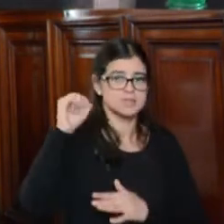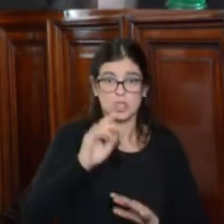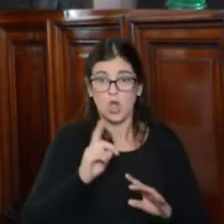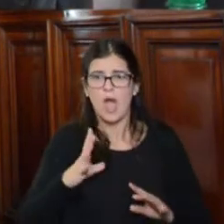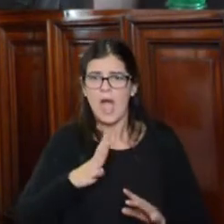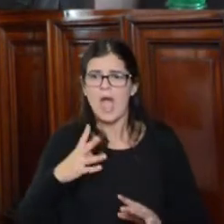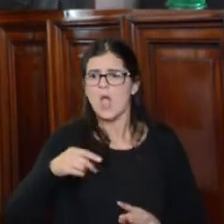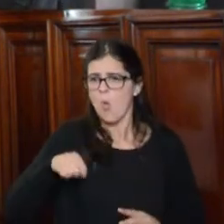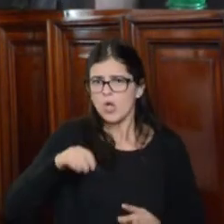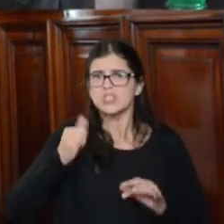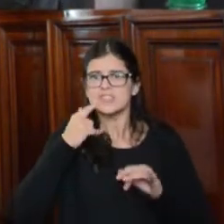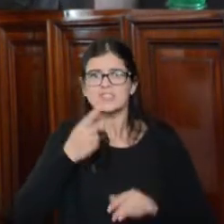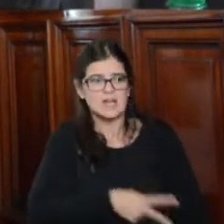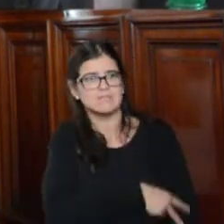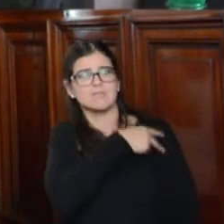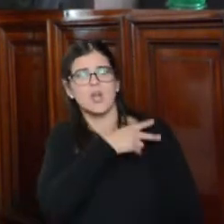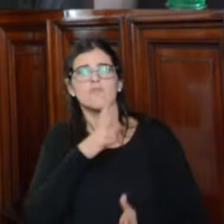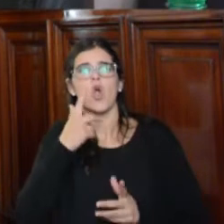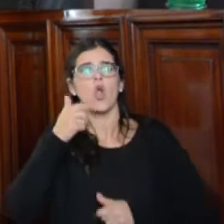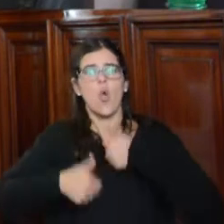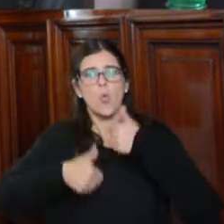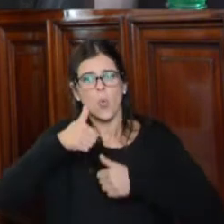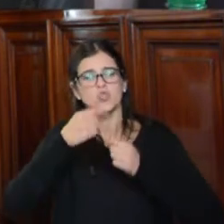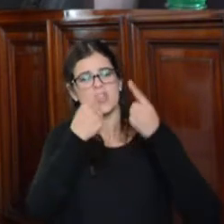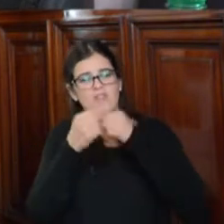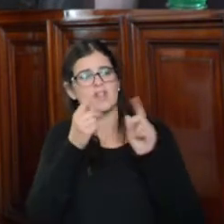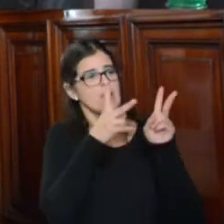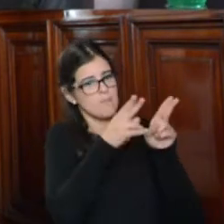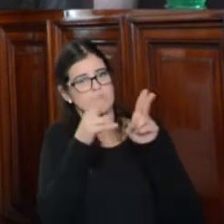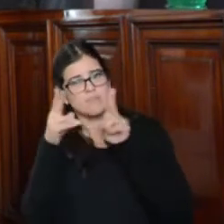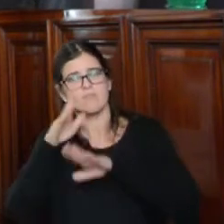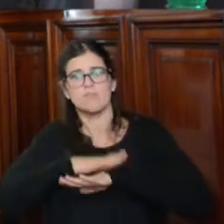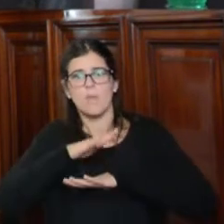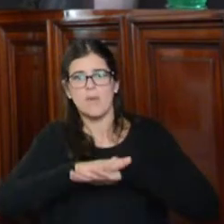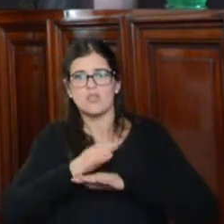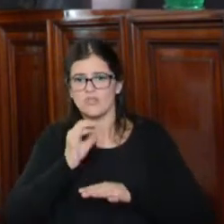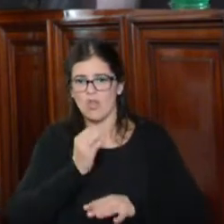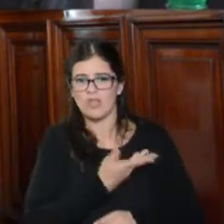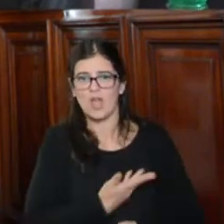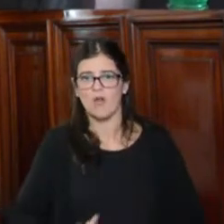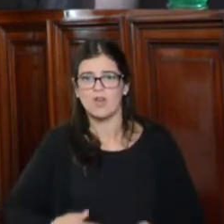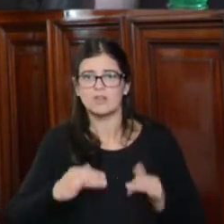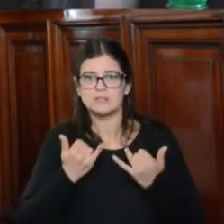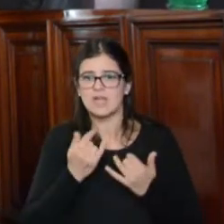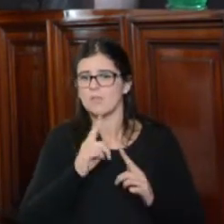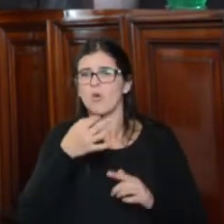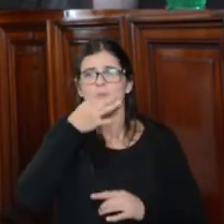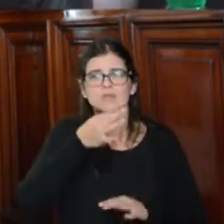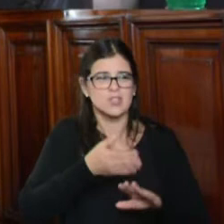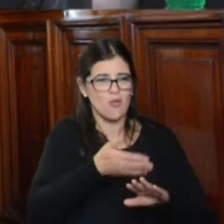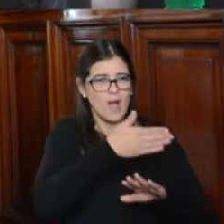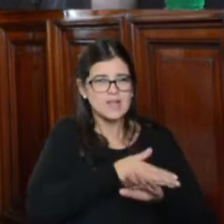jueces que ascendieron por concurso en distintas etapas del periodo político de la Nación, quiero decir, tampoco, como se dijo por allí,